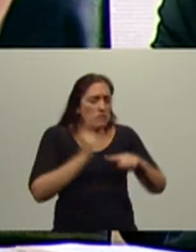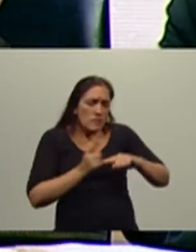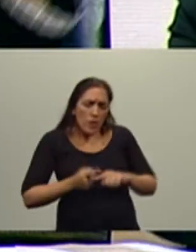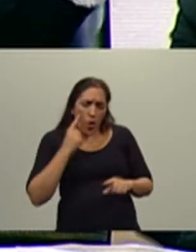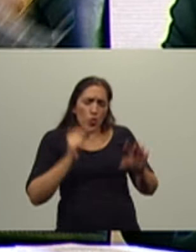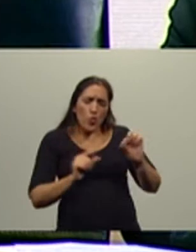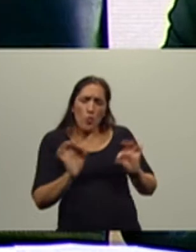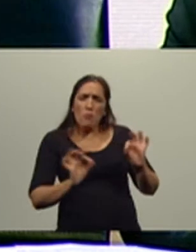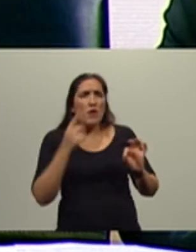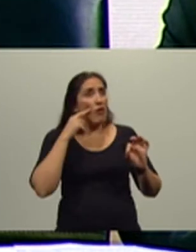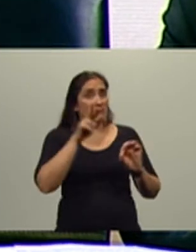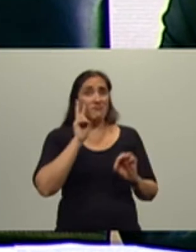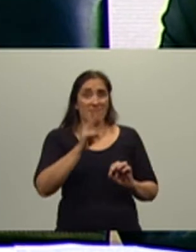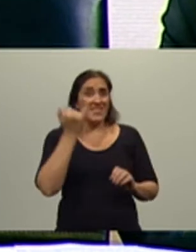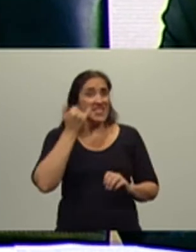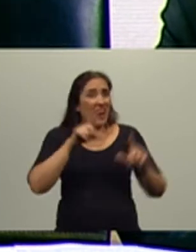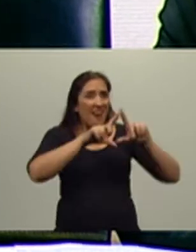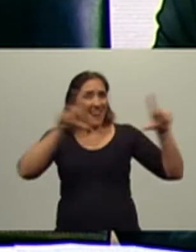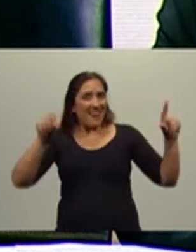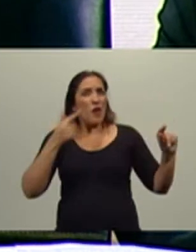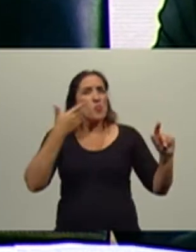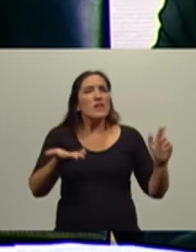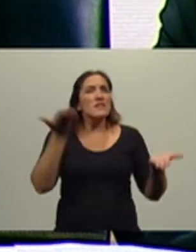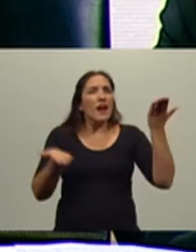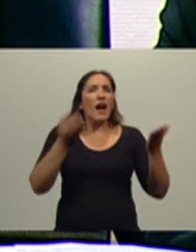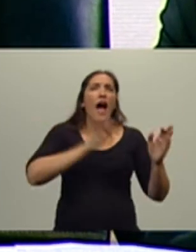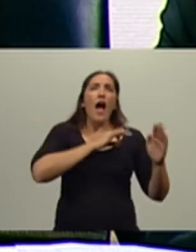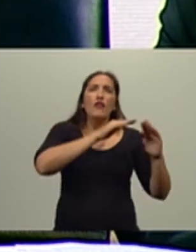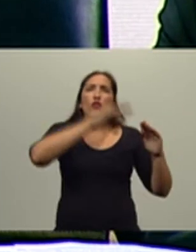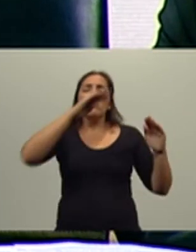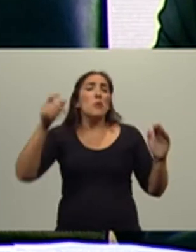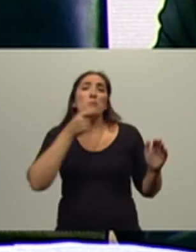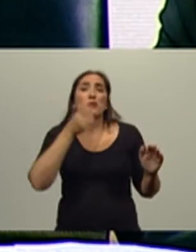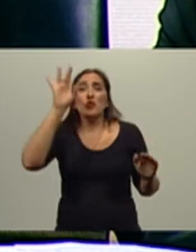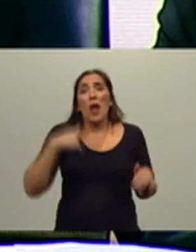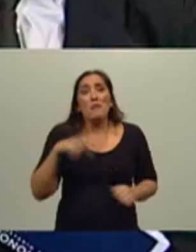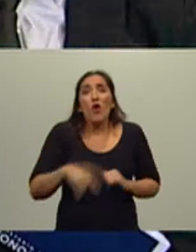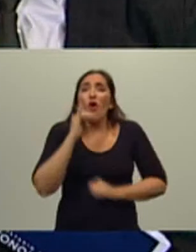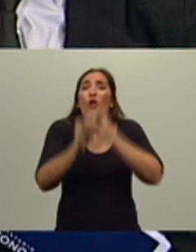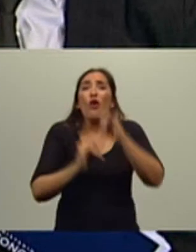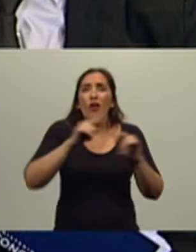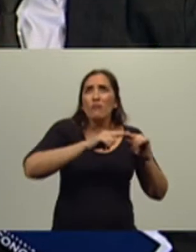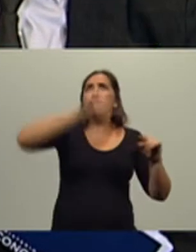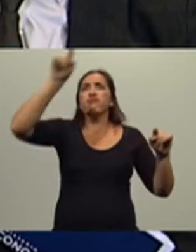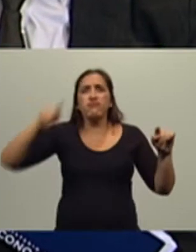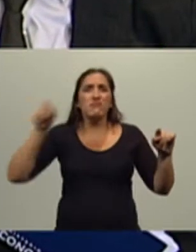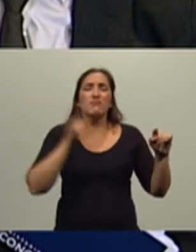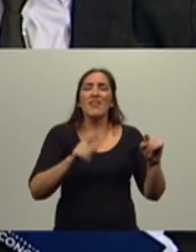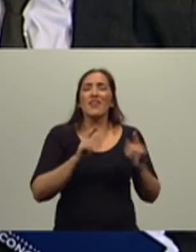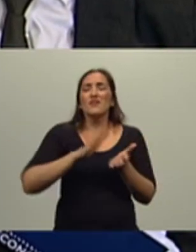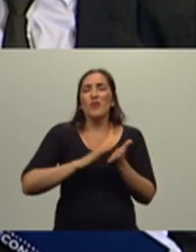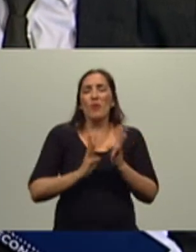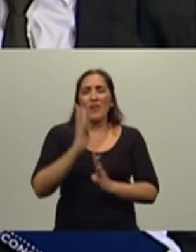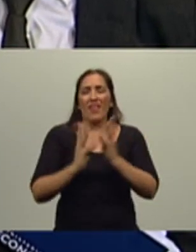previsibilidad. Miren lo que era la Argentina antes de que... Con respecto al trigo nada más. Lo que era esa curva que subía,